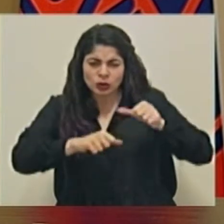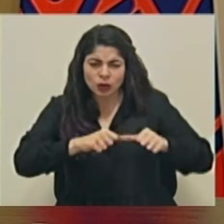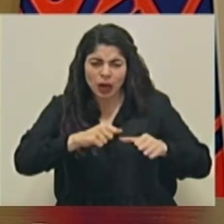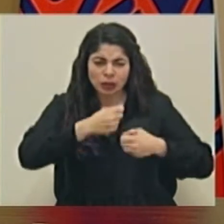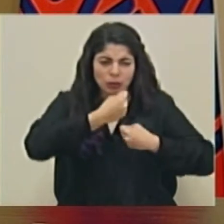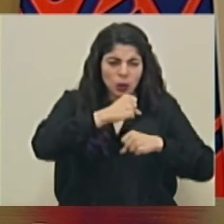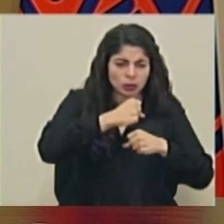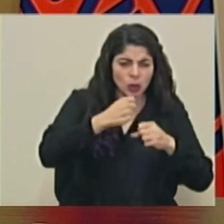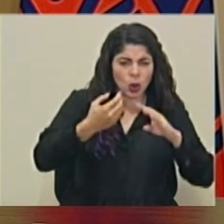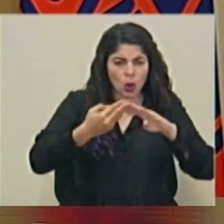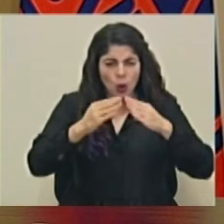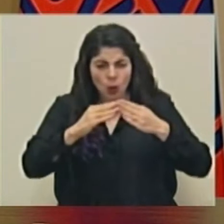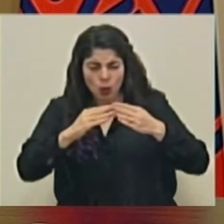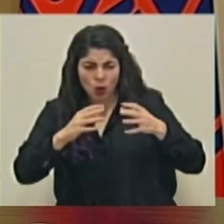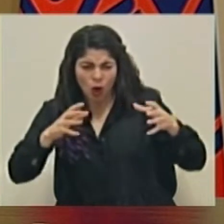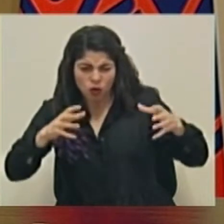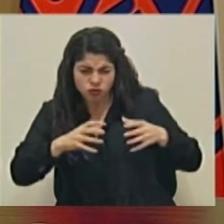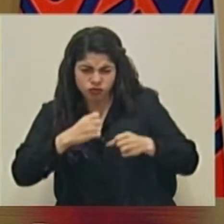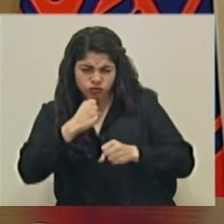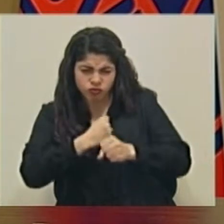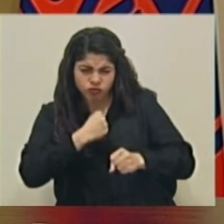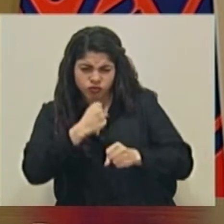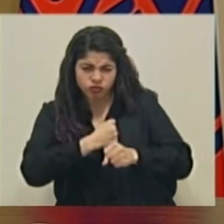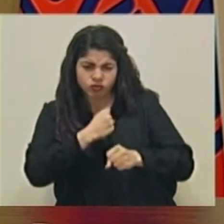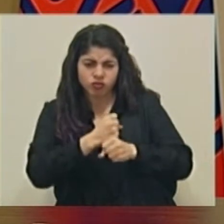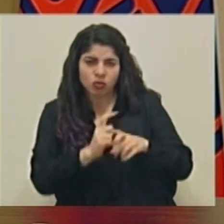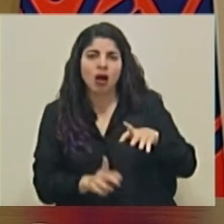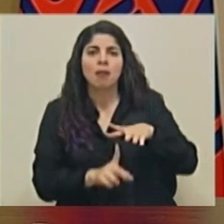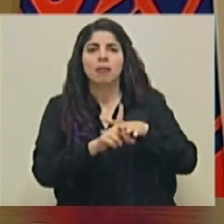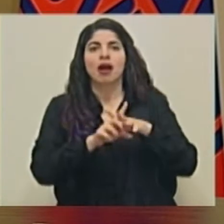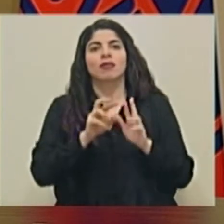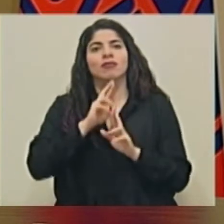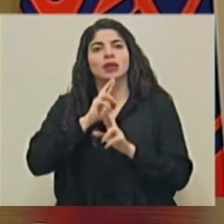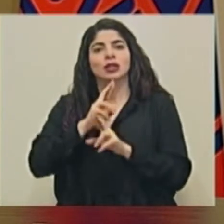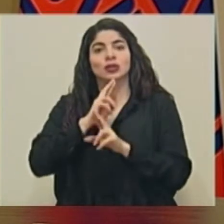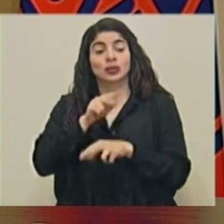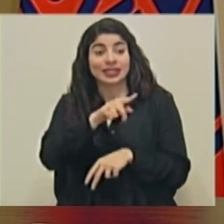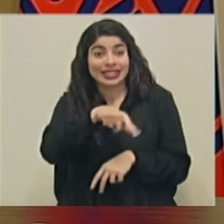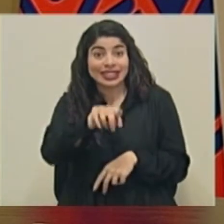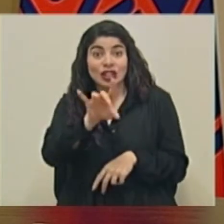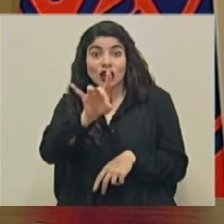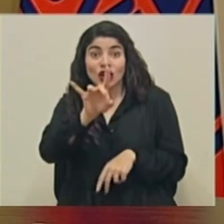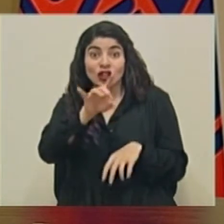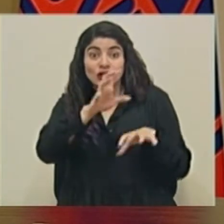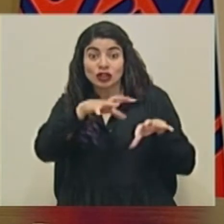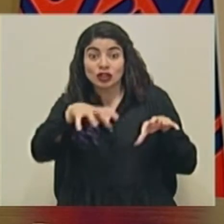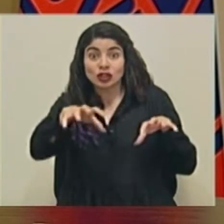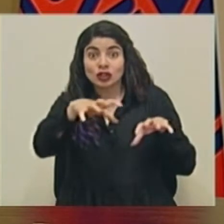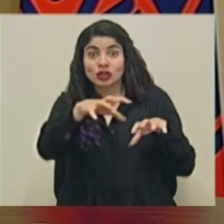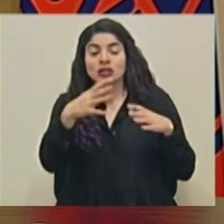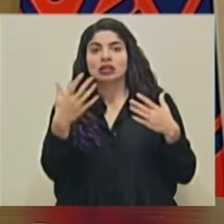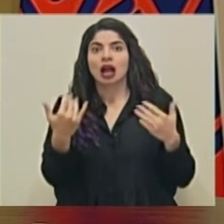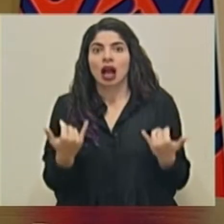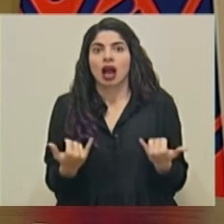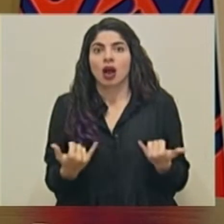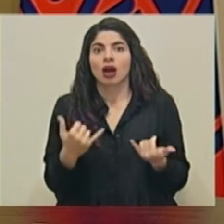comunitario, los resultados comienzan a presentarse. Estos ocho cantones han tenido una disminución en los